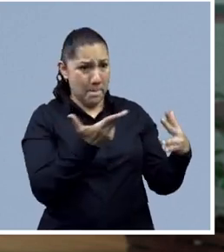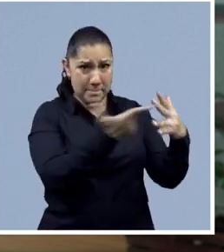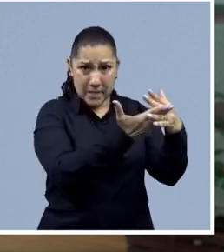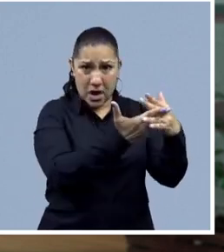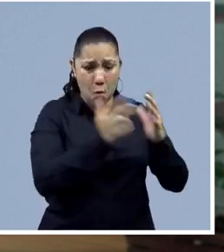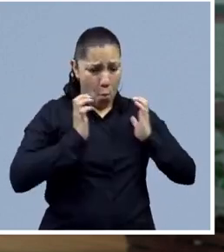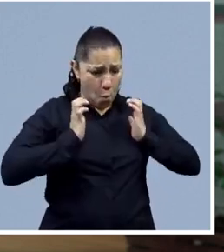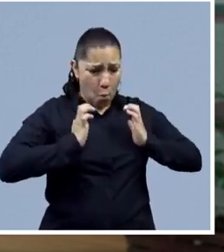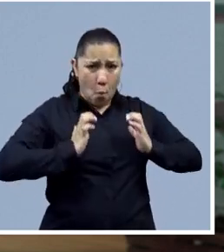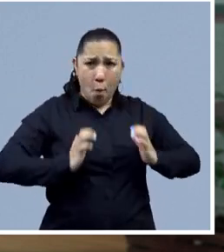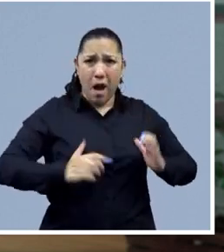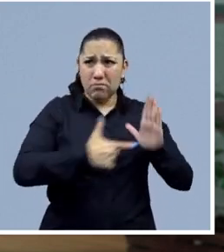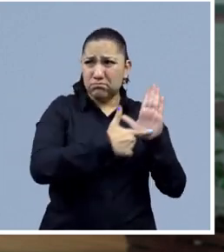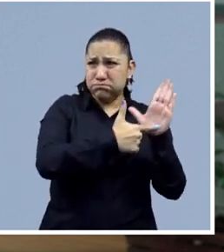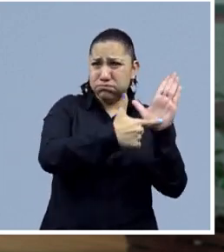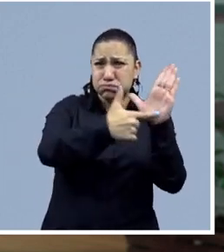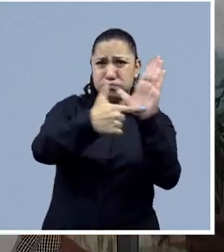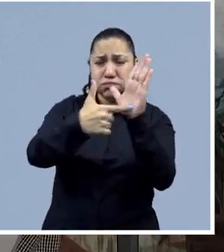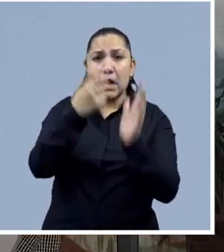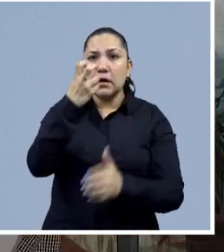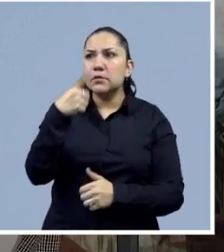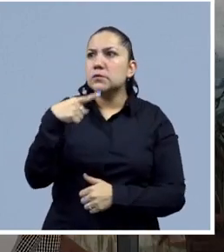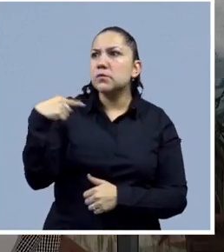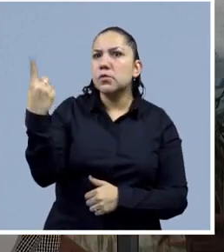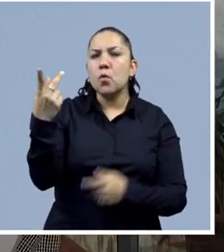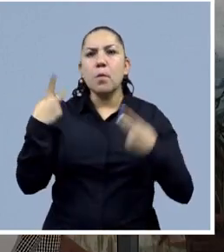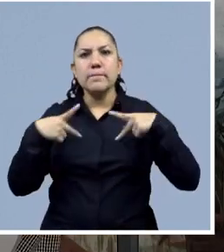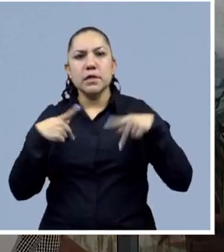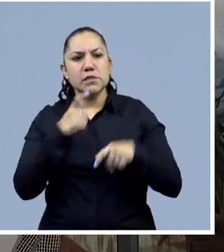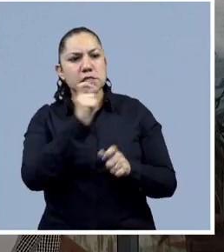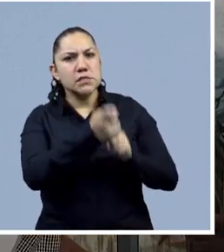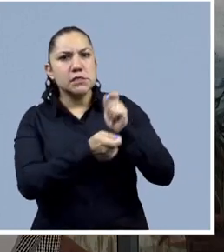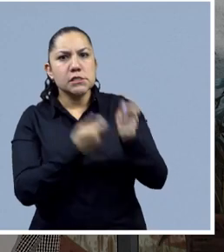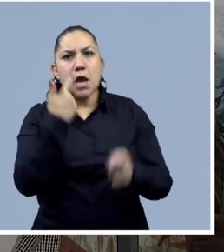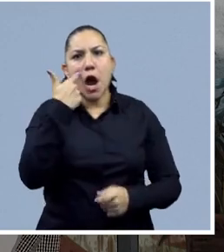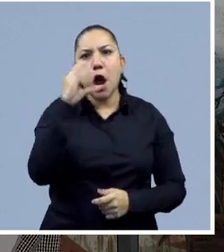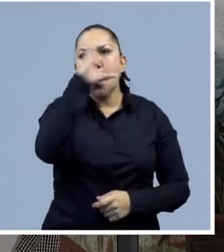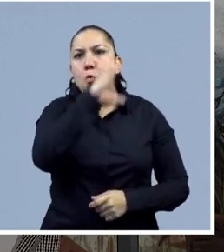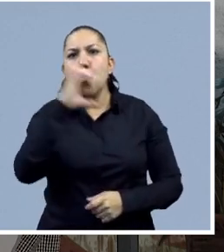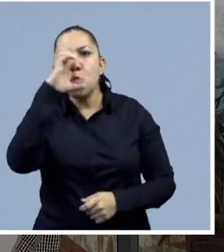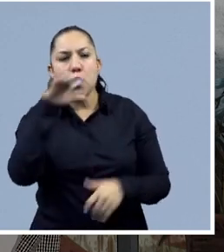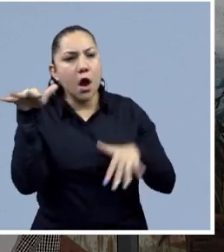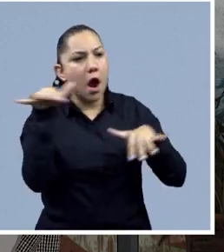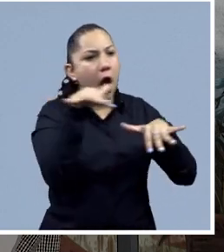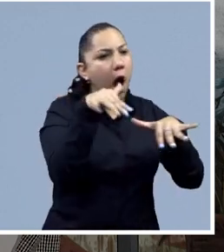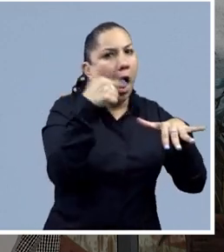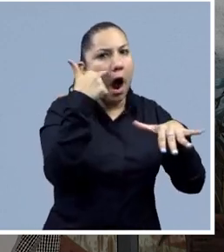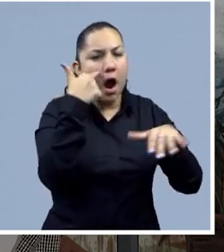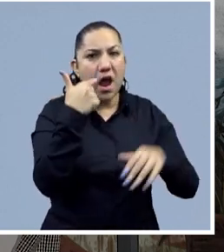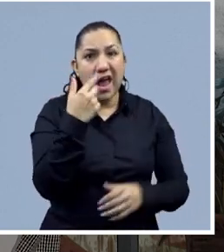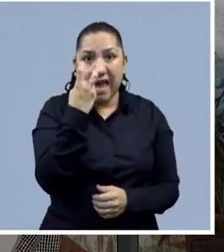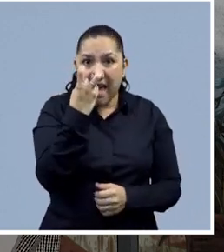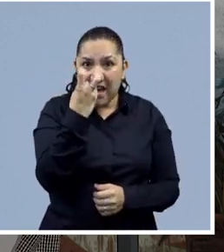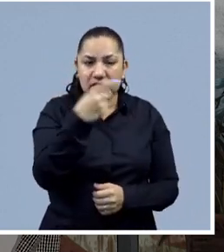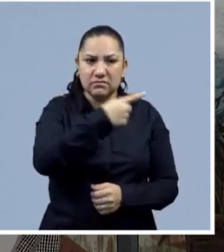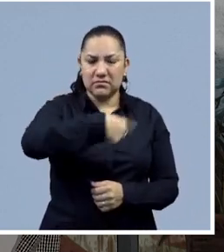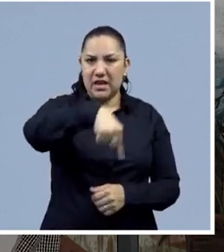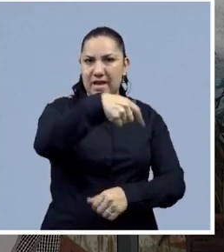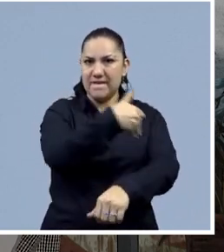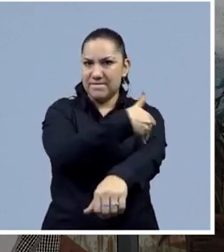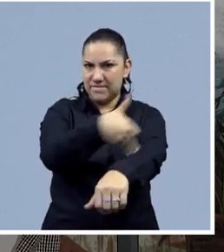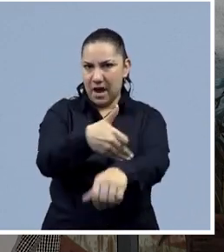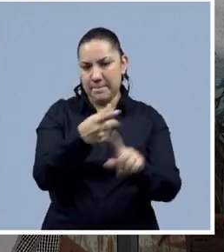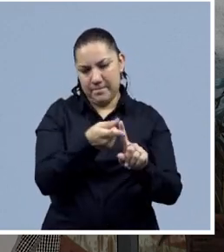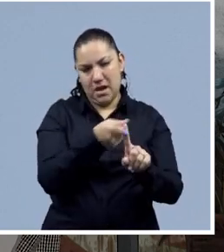exposición del cuerpo que había generado de alguna forma un espectáculo dentro de la sociedad y que tuvo efectos negativos